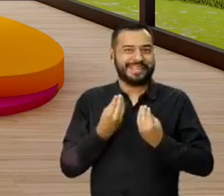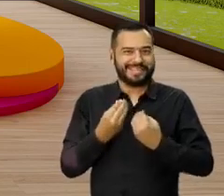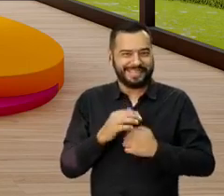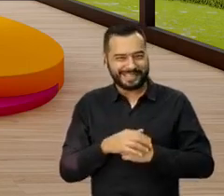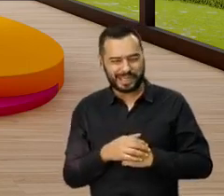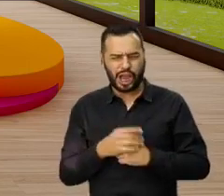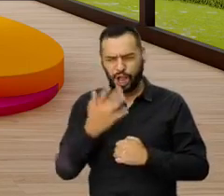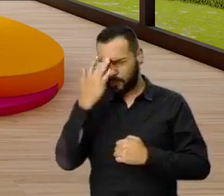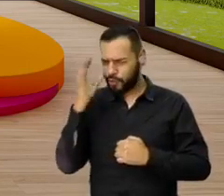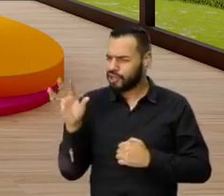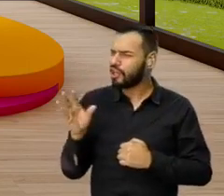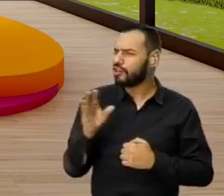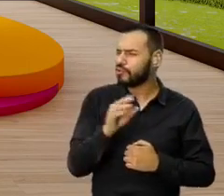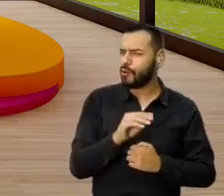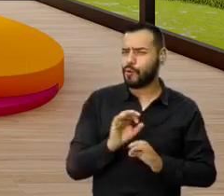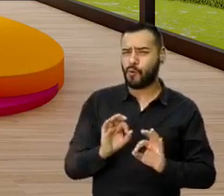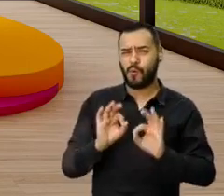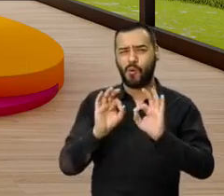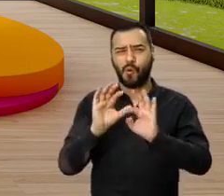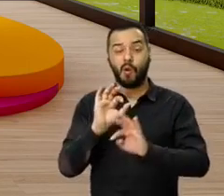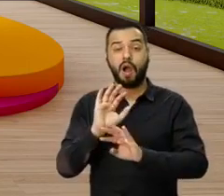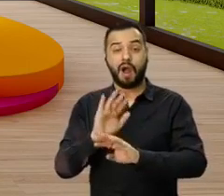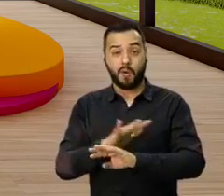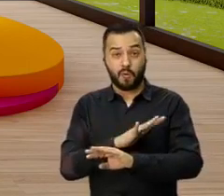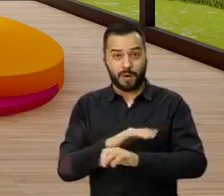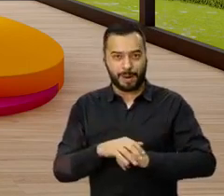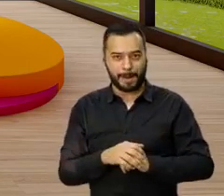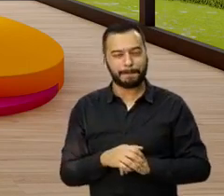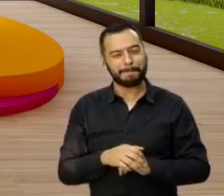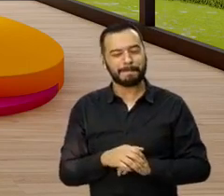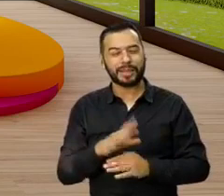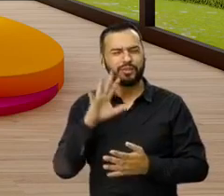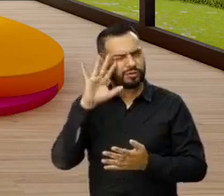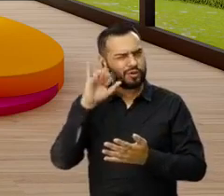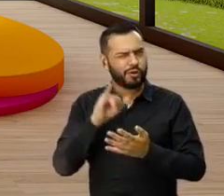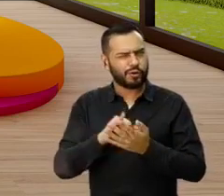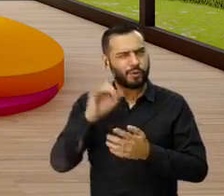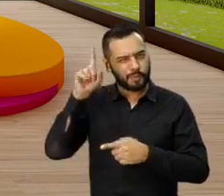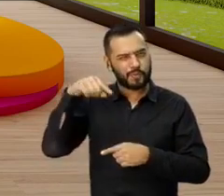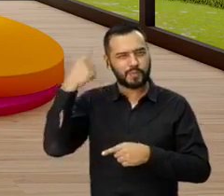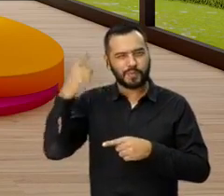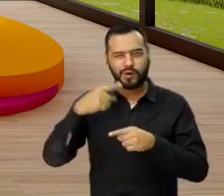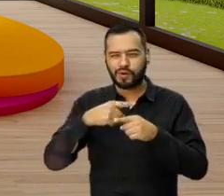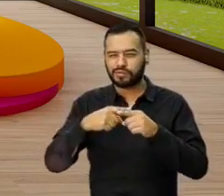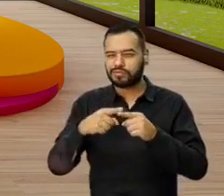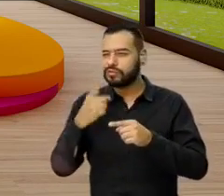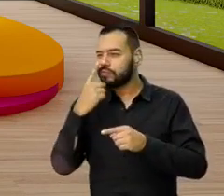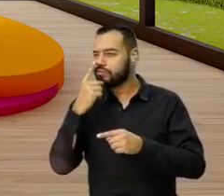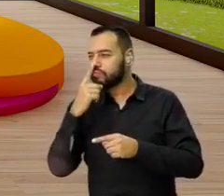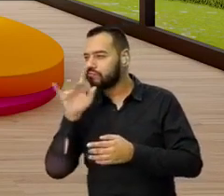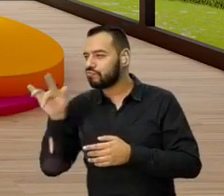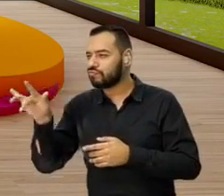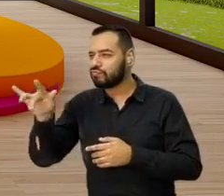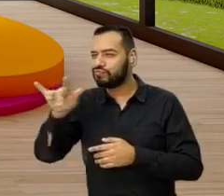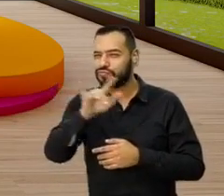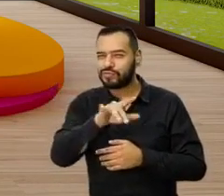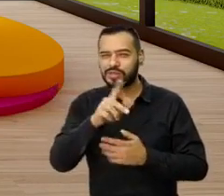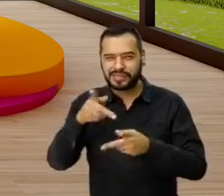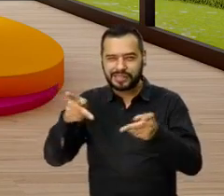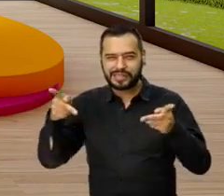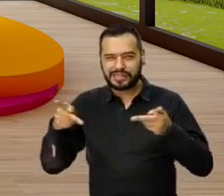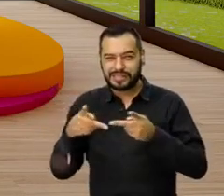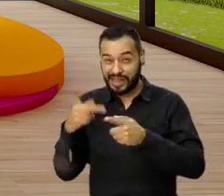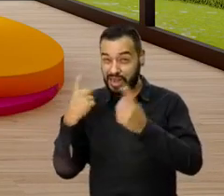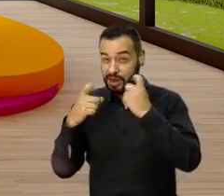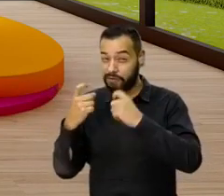porque todos están espectaculares. Y bueno, yo creo que la otra semana me voy a ir a dar una vueltica por esas salas de venta